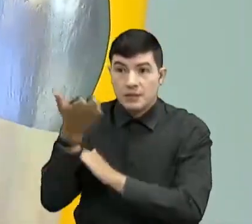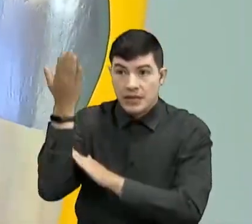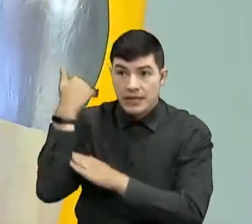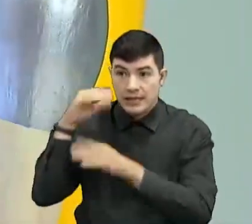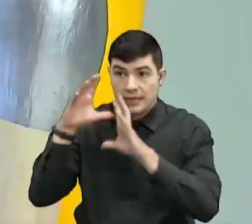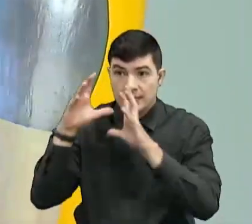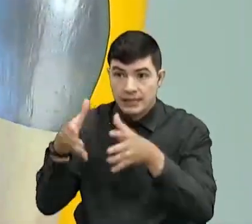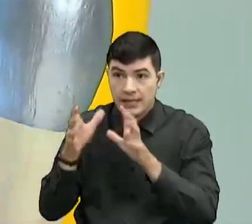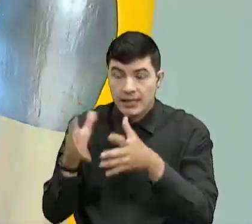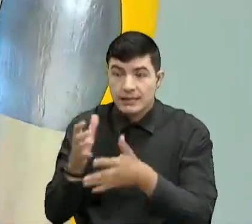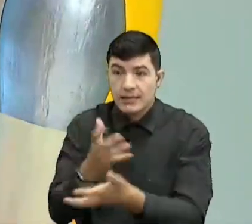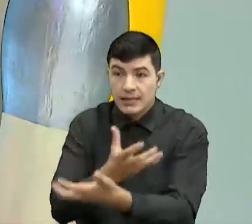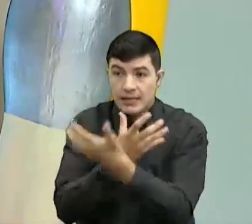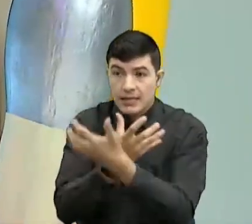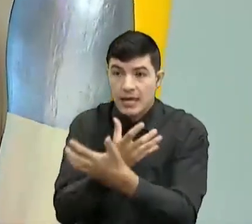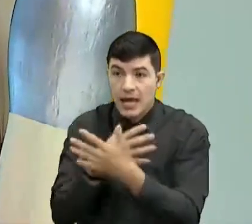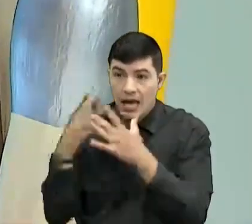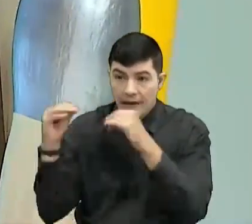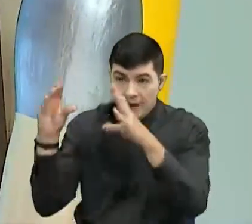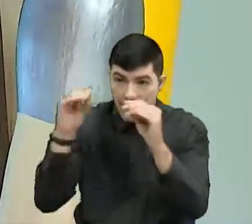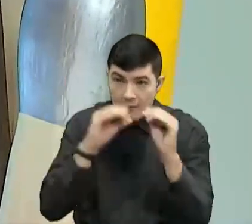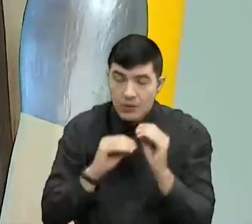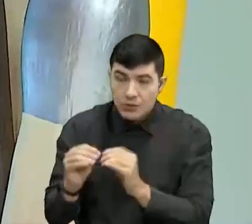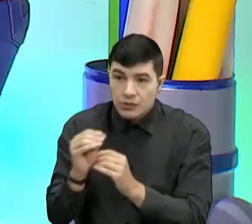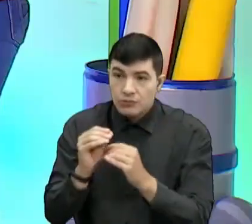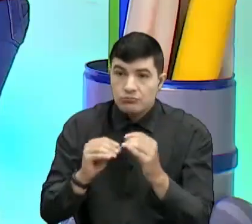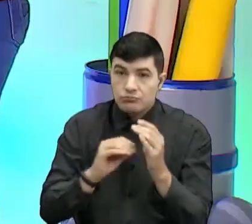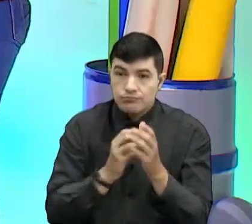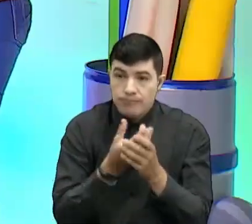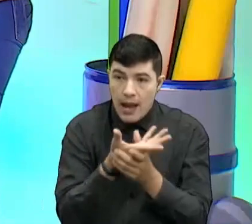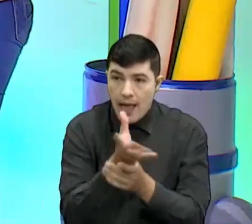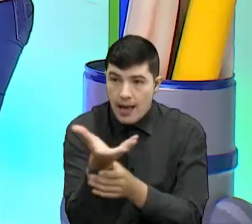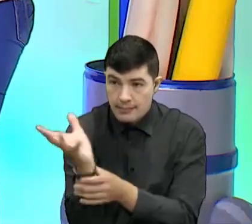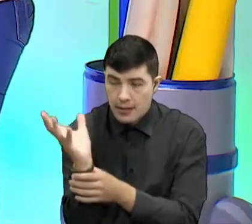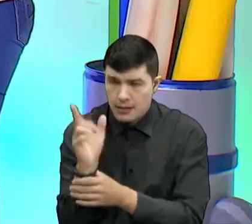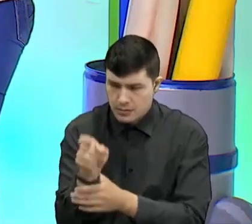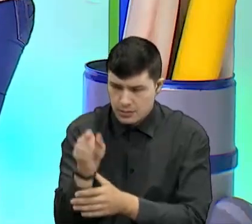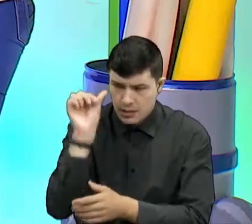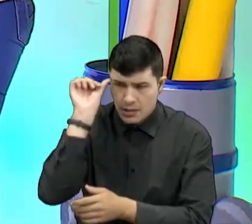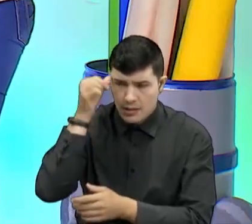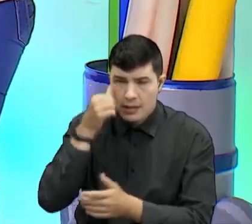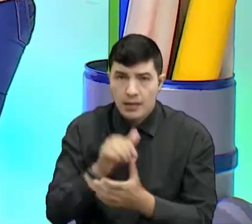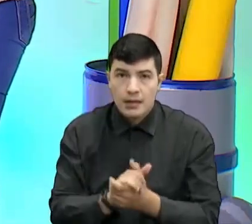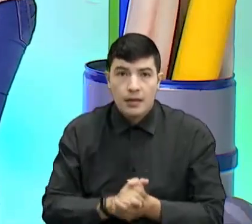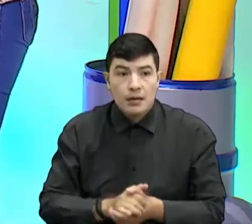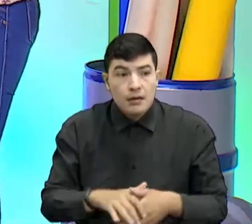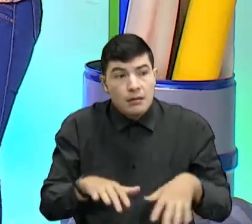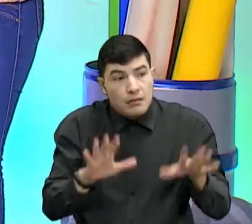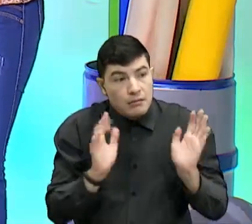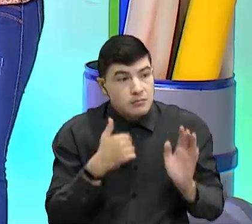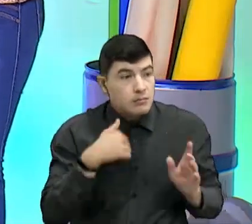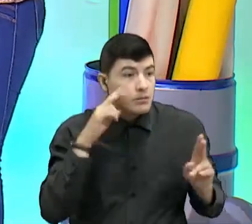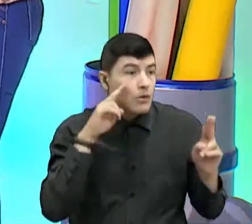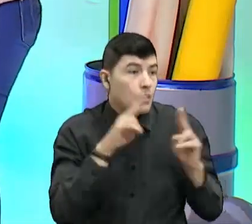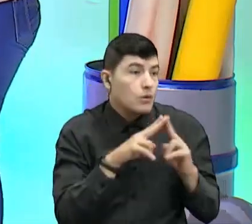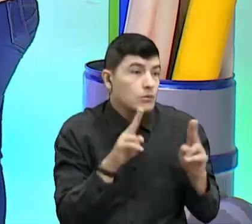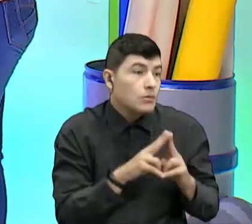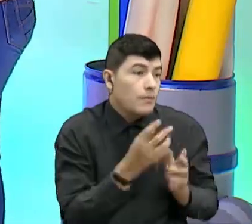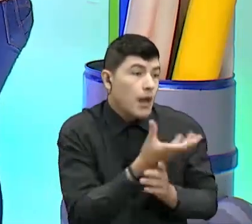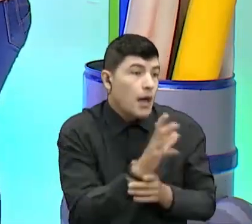hablamos acerca de las plantas. ¿Usted conoce más o menos del tema? De las plantas, las medicinales no más. Bueno,